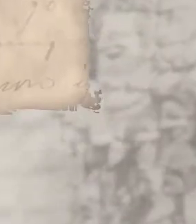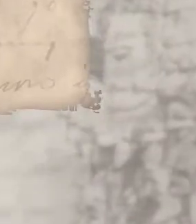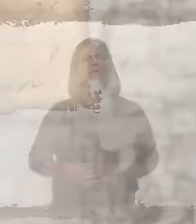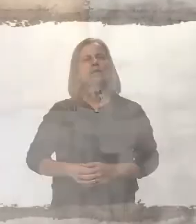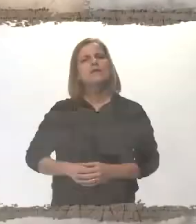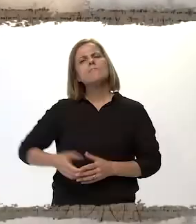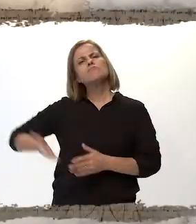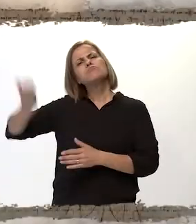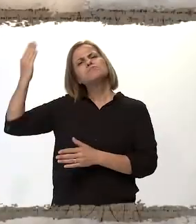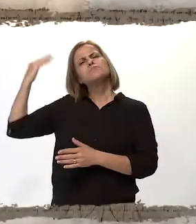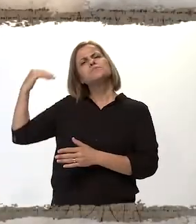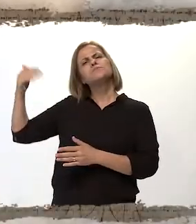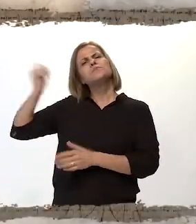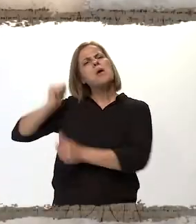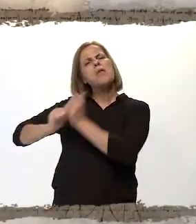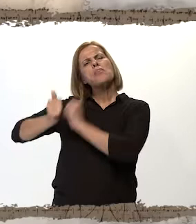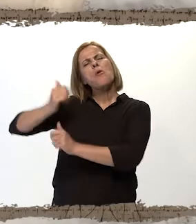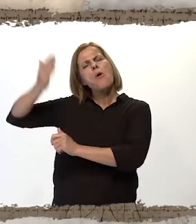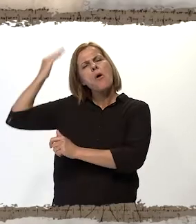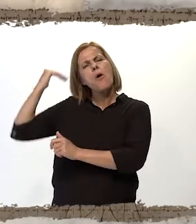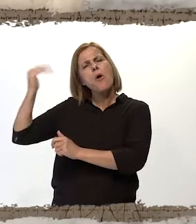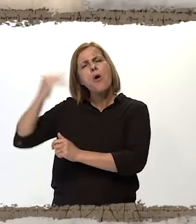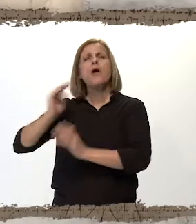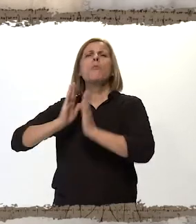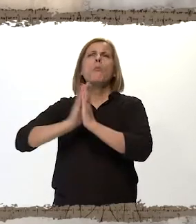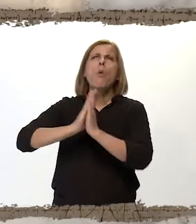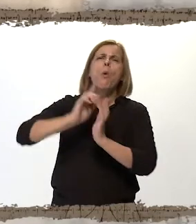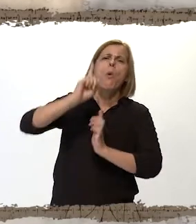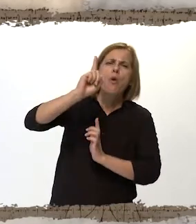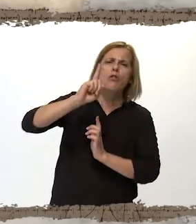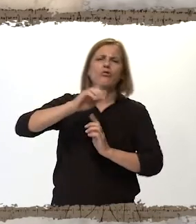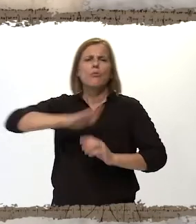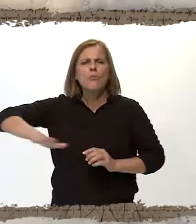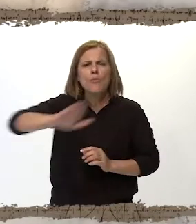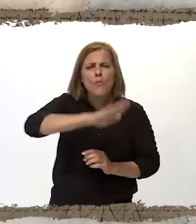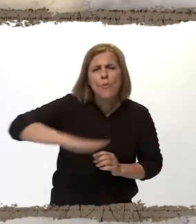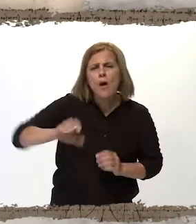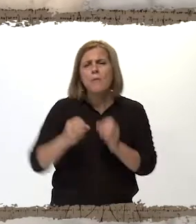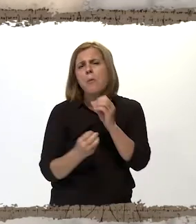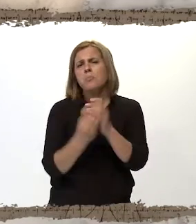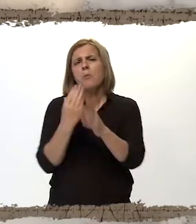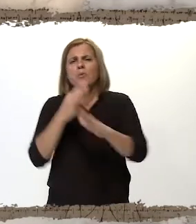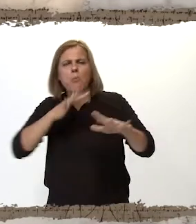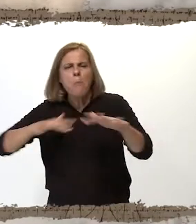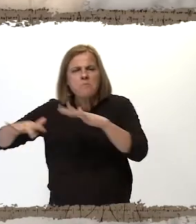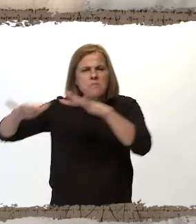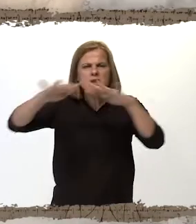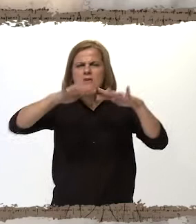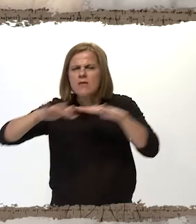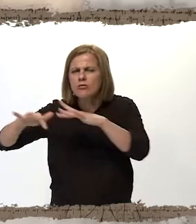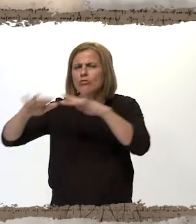A través de los cultos de las sociedades antiguas, de la adoración de los más sabios pueblos y de la creación de mitos